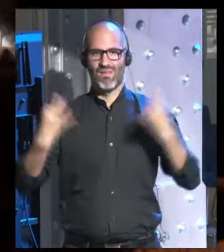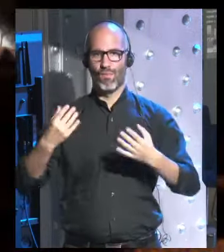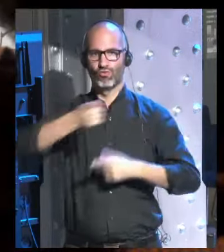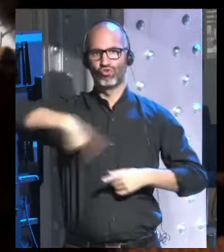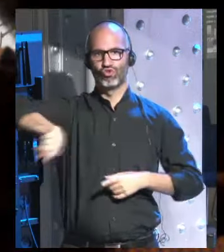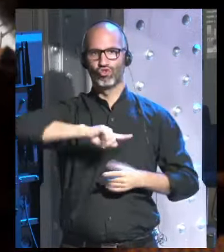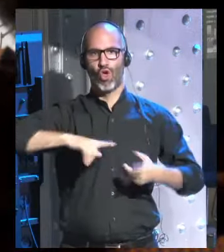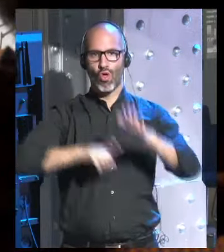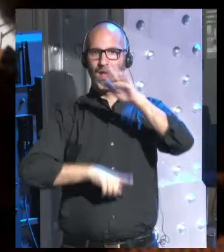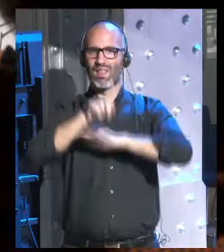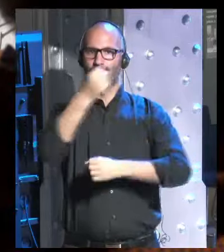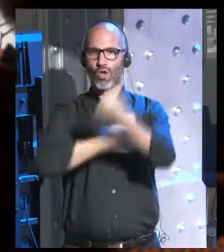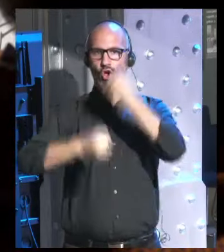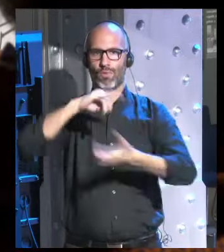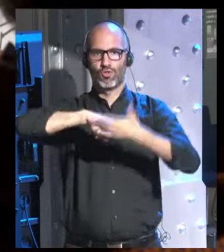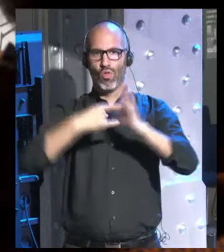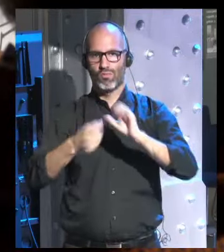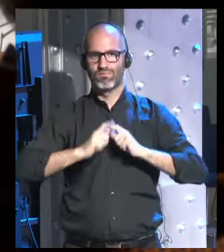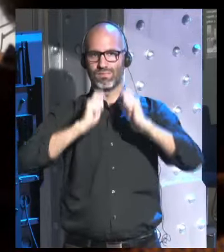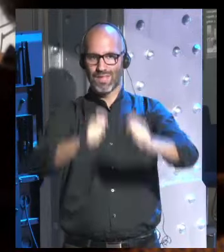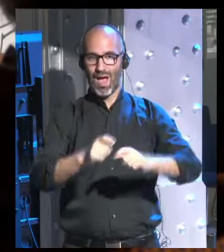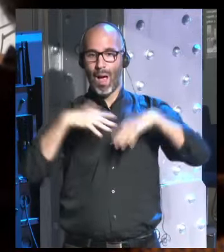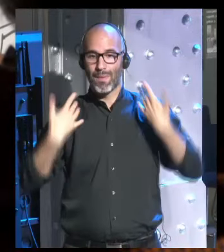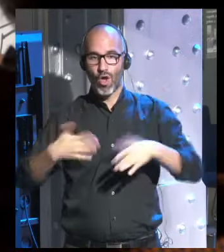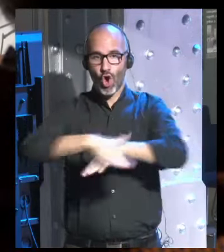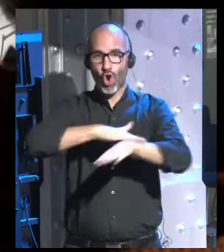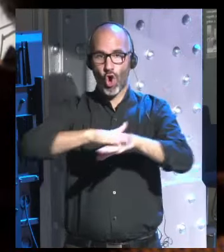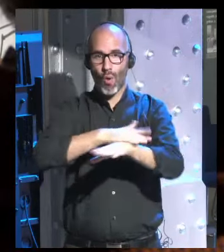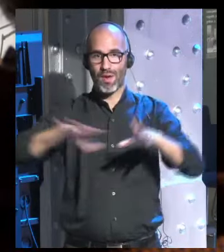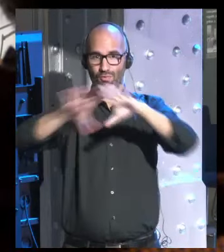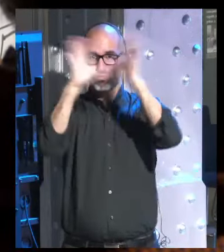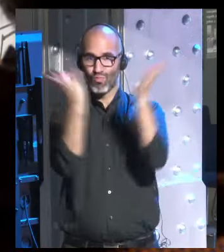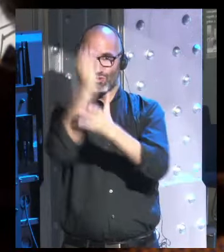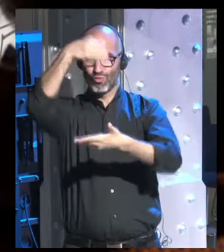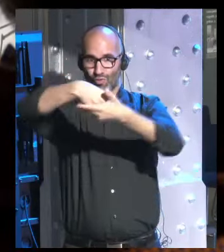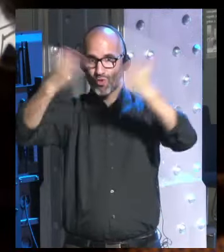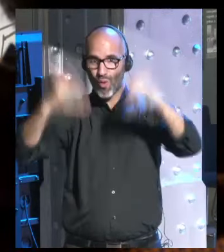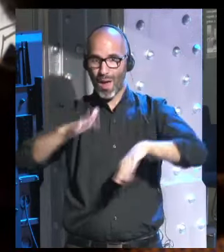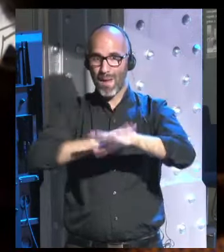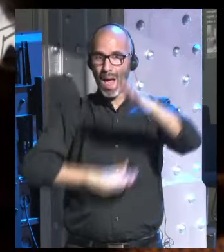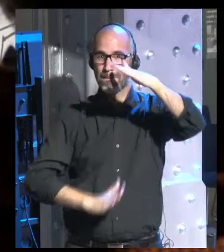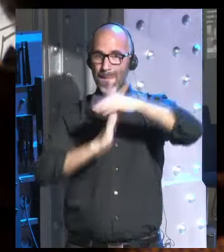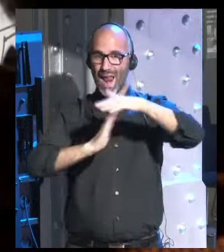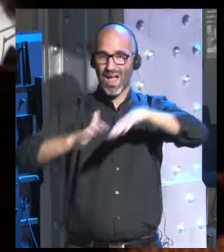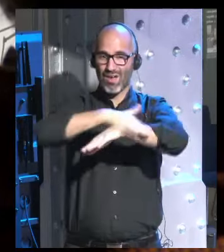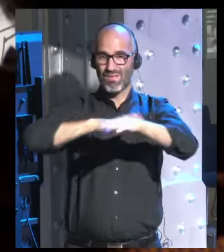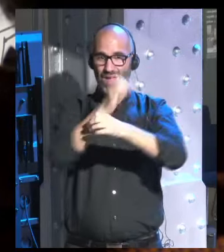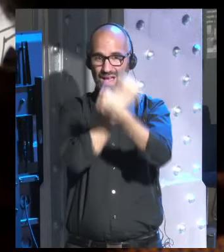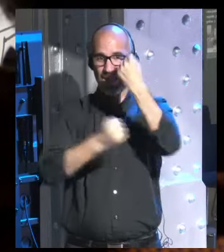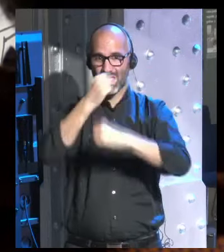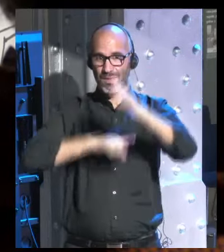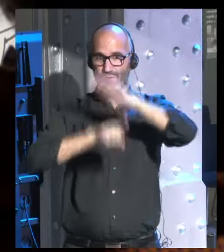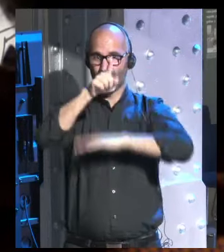el crecimiento económico y no hay ningún gobierno en la tierra que va a hacer eso que va a parar ni que puede parar